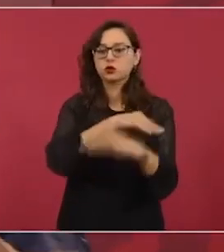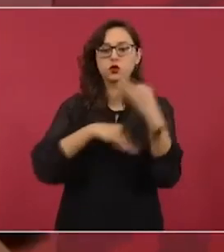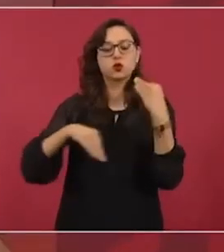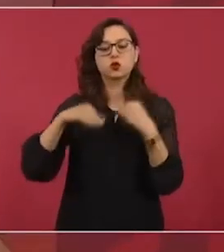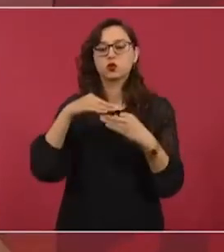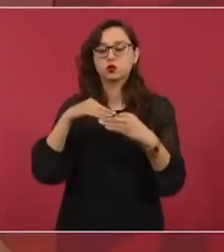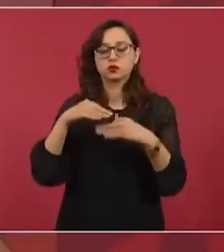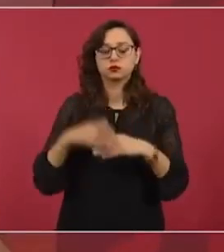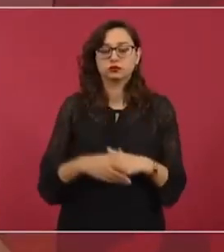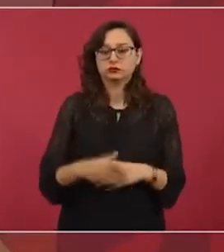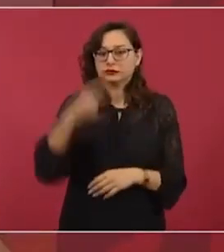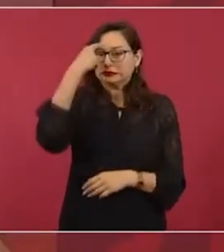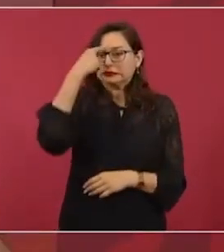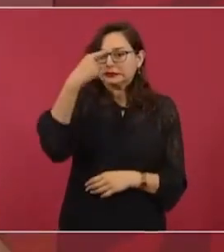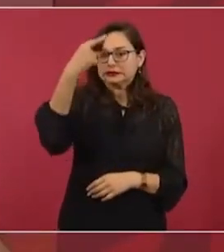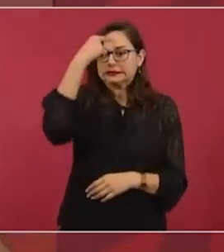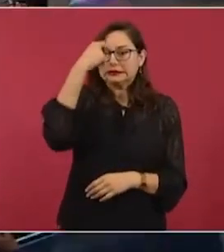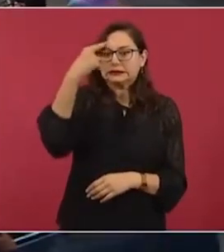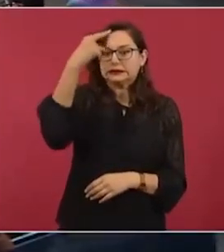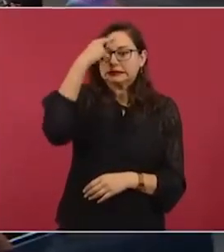pero es obsesivo.